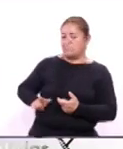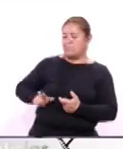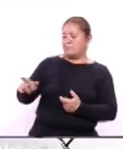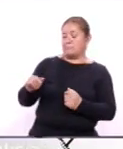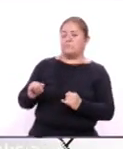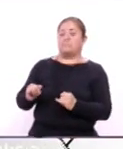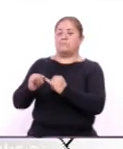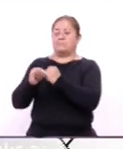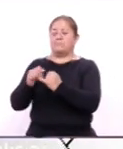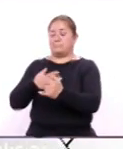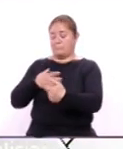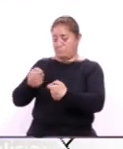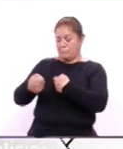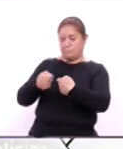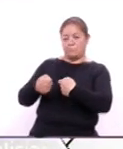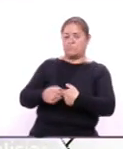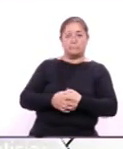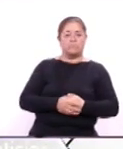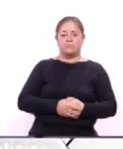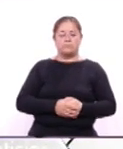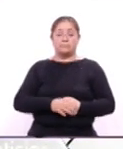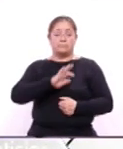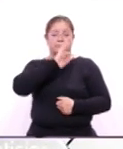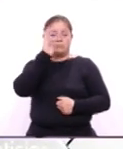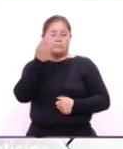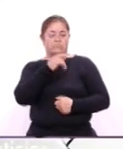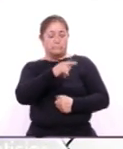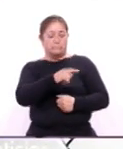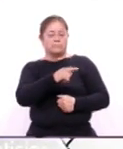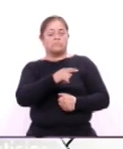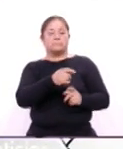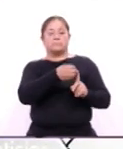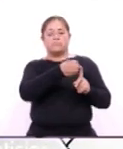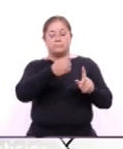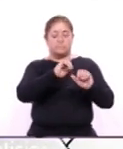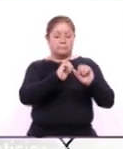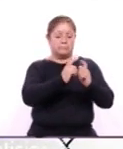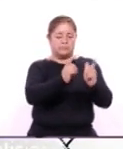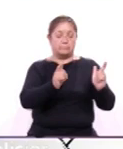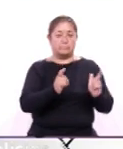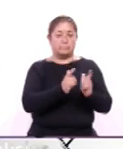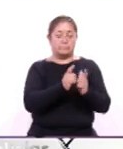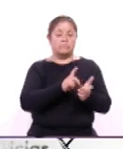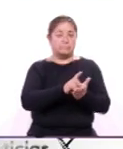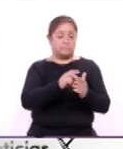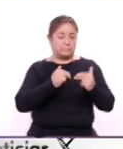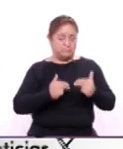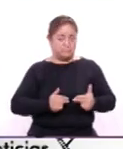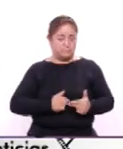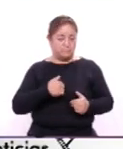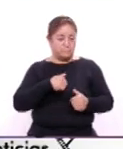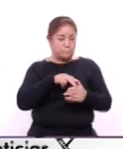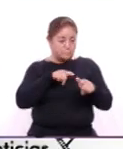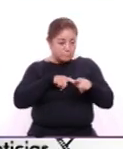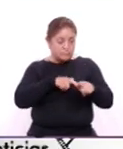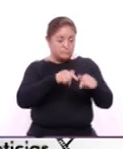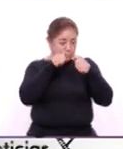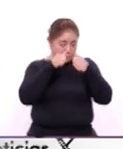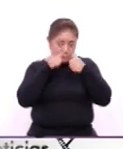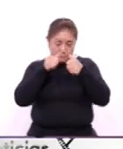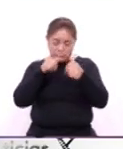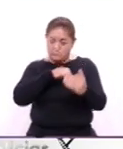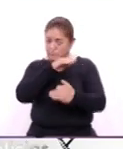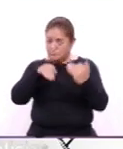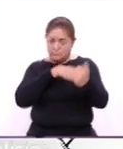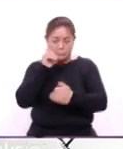Desde la Federación Mexicana de Organismos Públicos de Derechos Humanos seguiremos escuchando y atendiendo a todas y todos